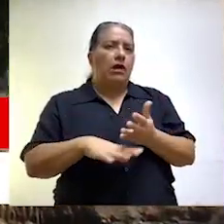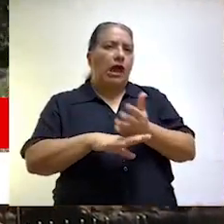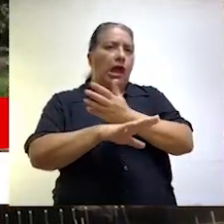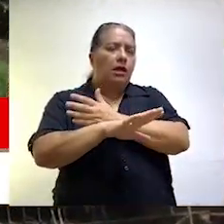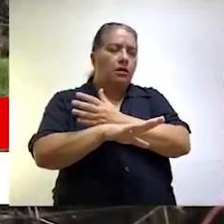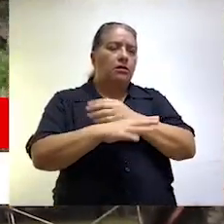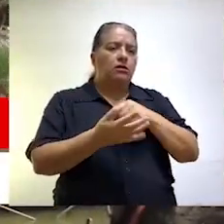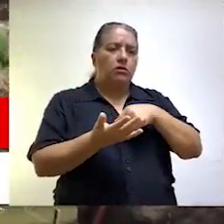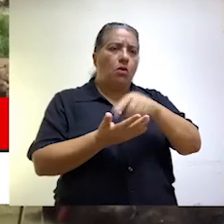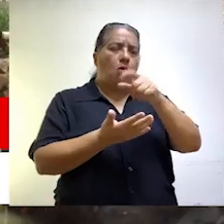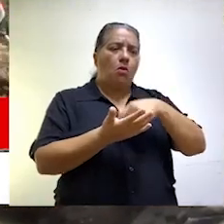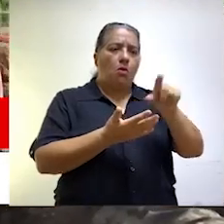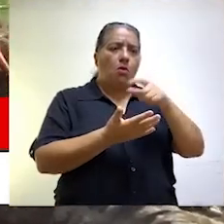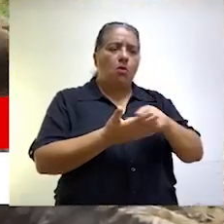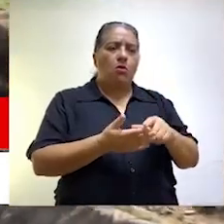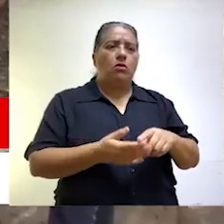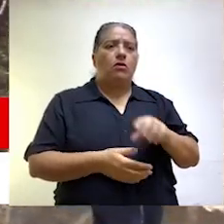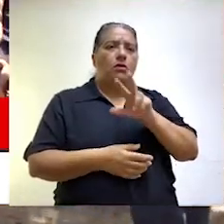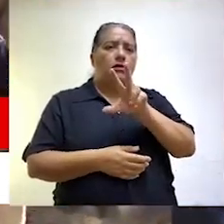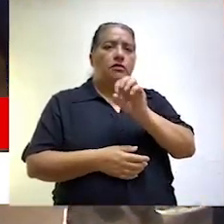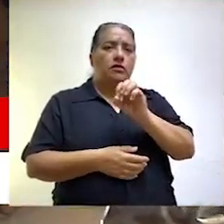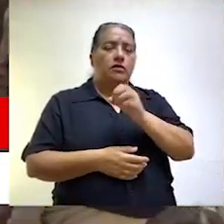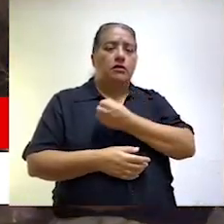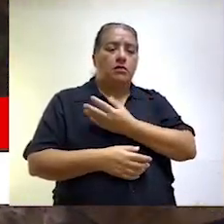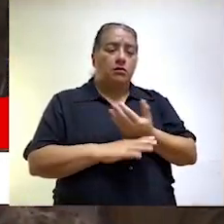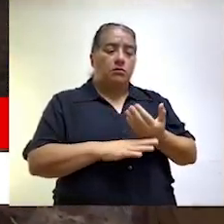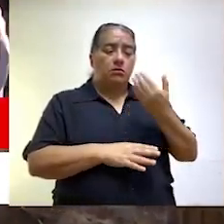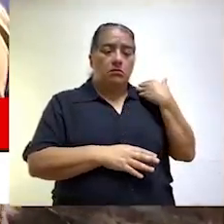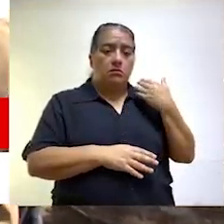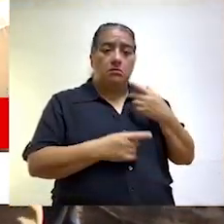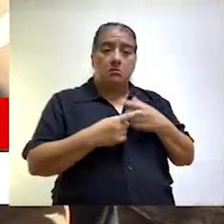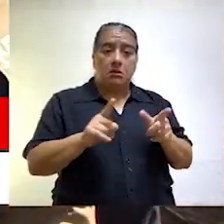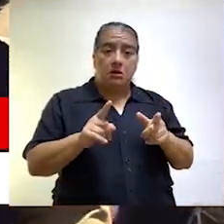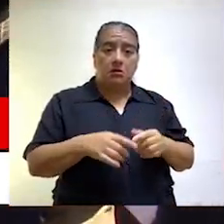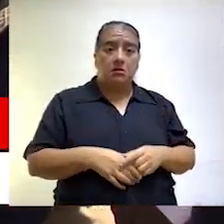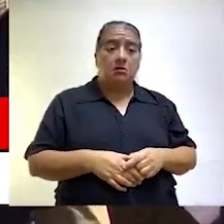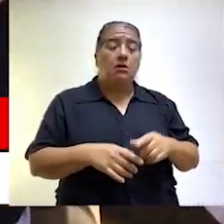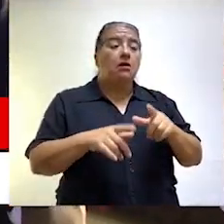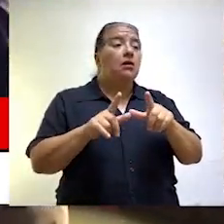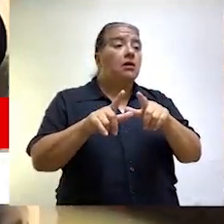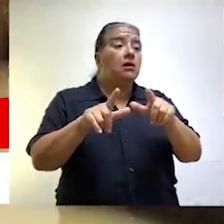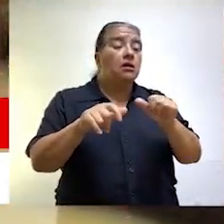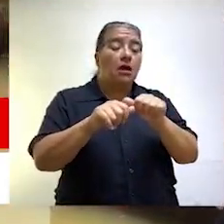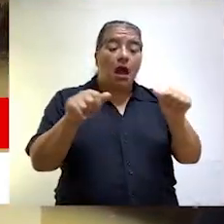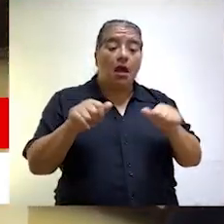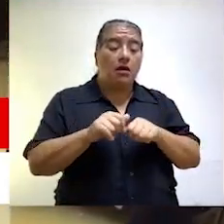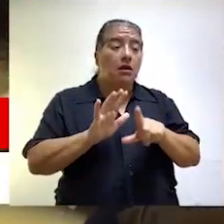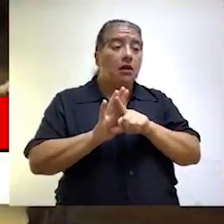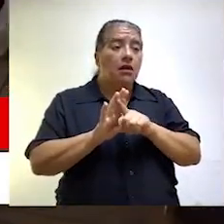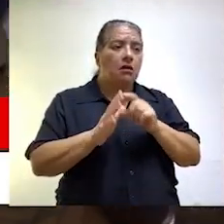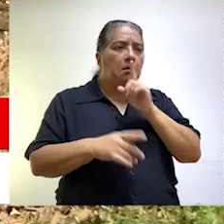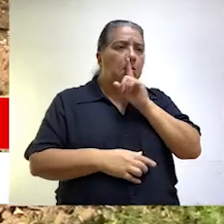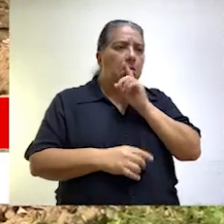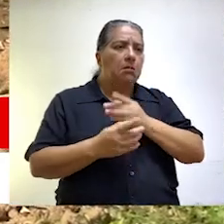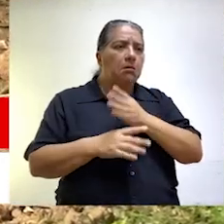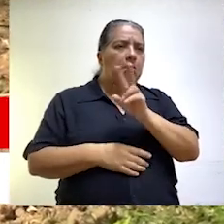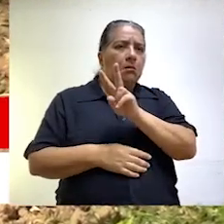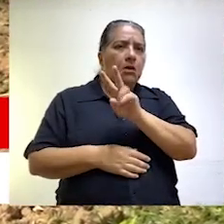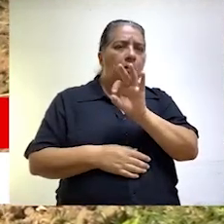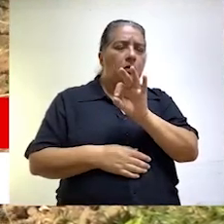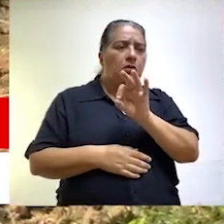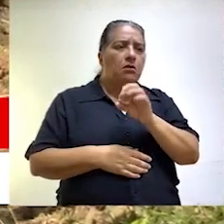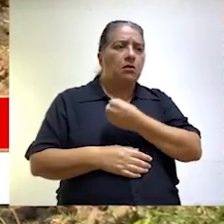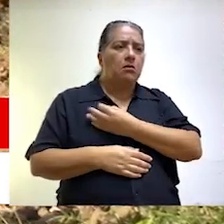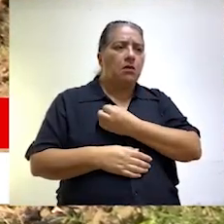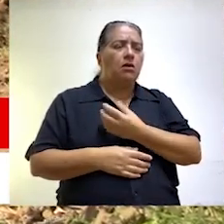solicitado por el consorcio anterior y la orden arbitral se notificó a la entidad el 30 de mayo pasado. Pese a ello, el área legal